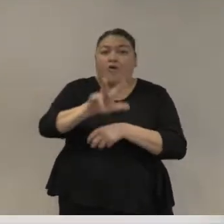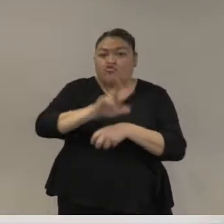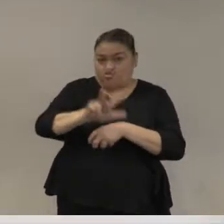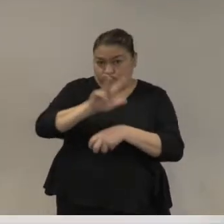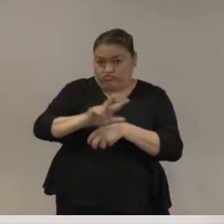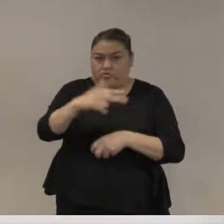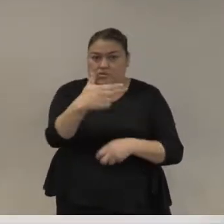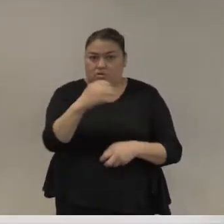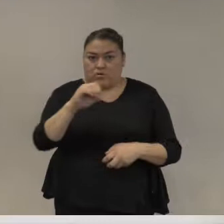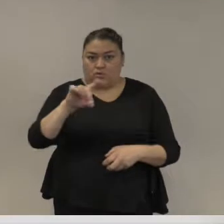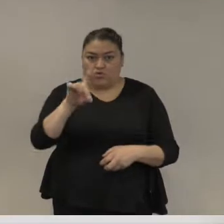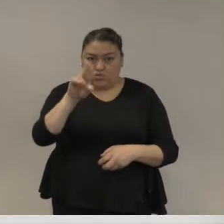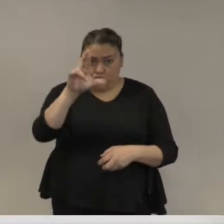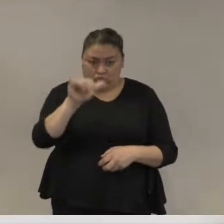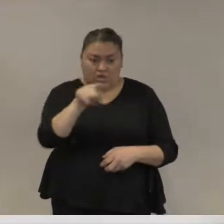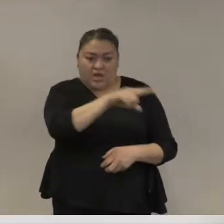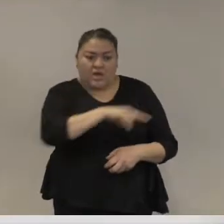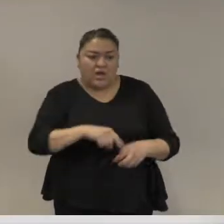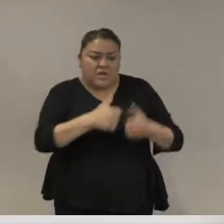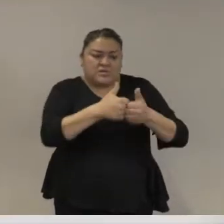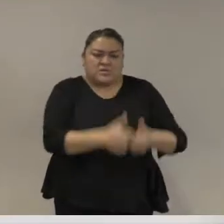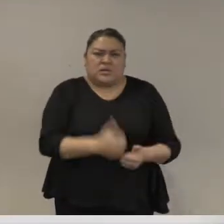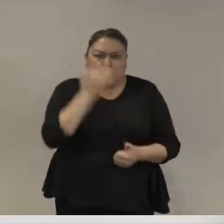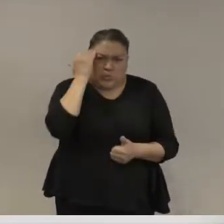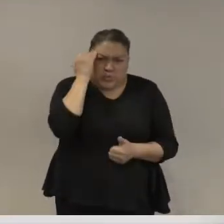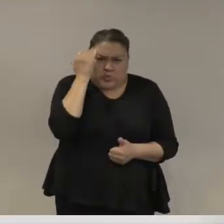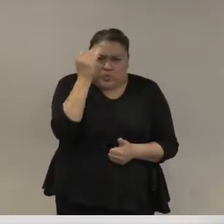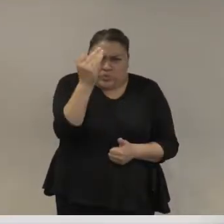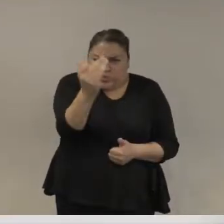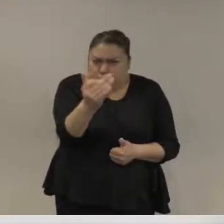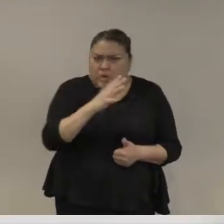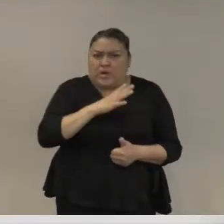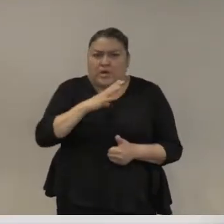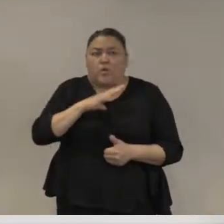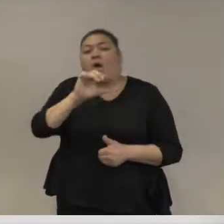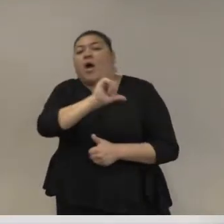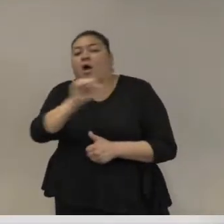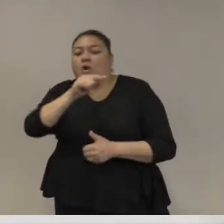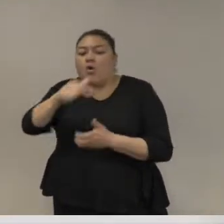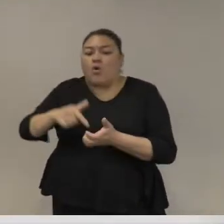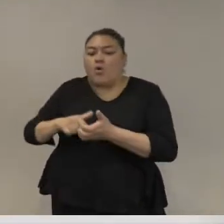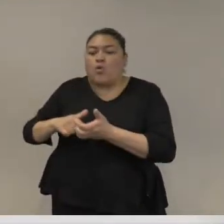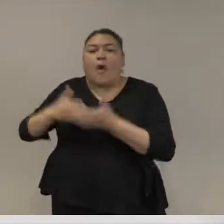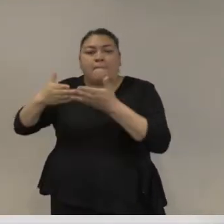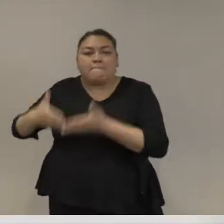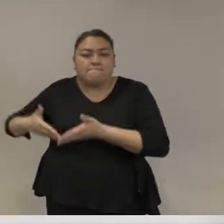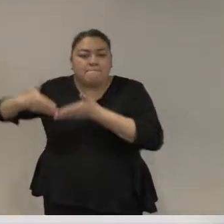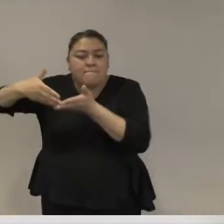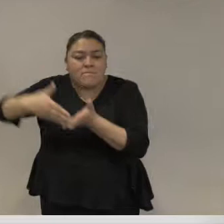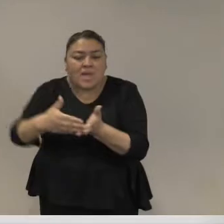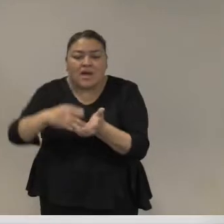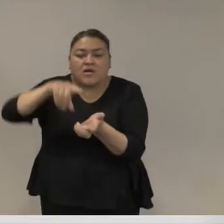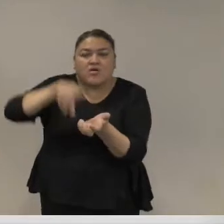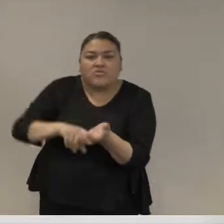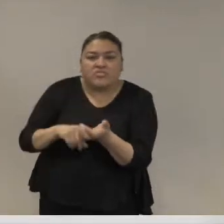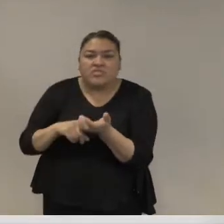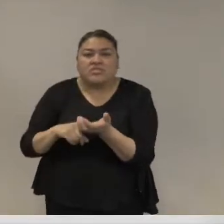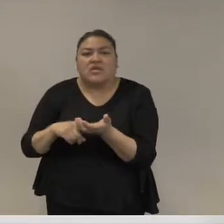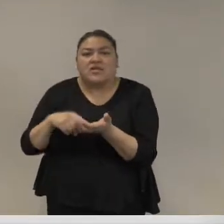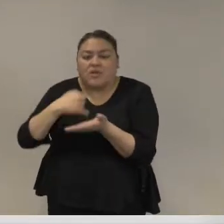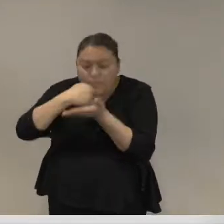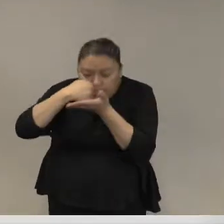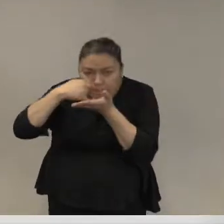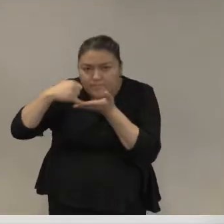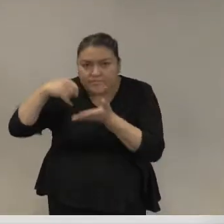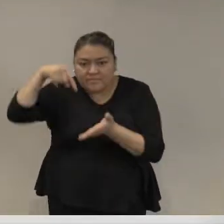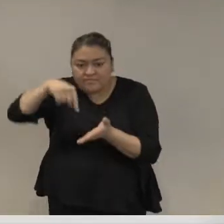demasiado tiempo en zonas del Caribe donde llegan tantas embarcaciones de cocaína. Dice que están totalmente penetrados por